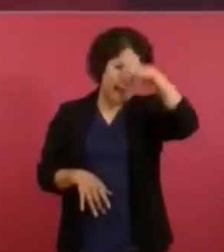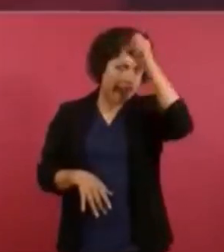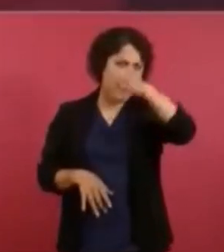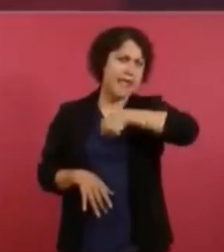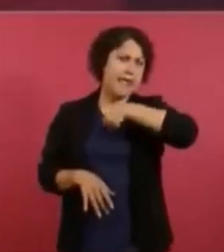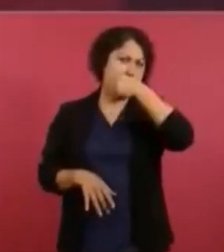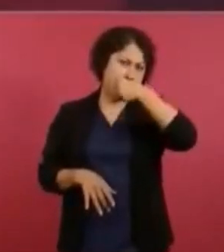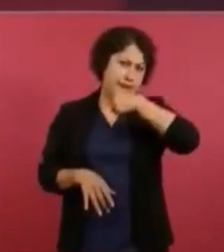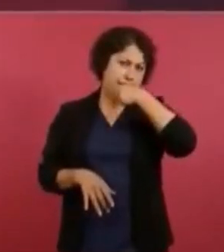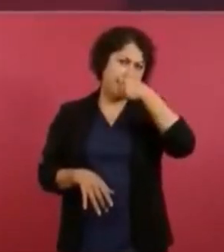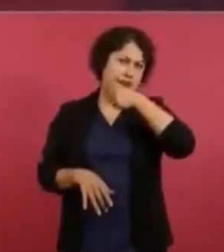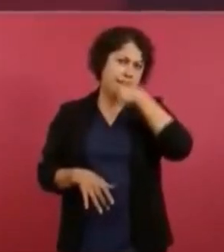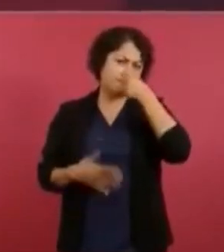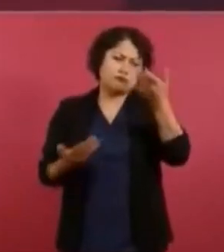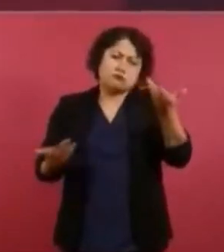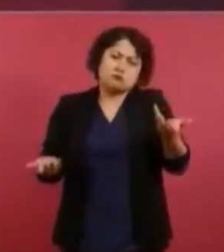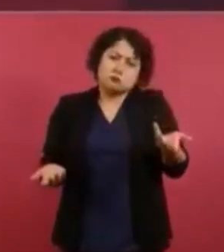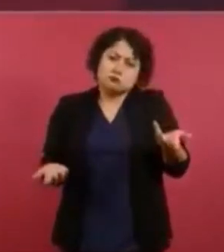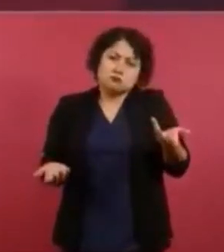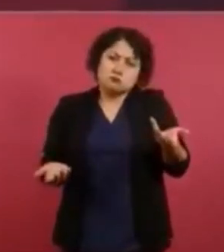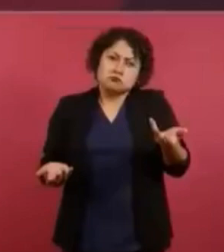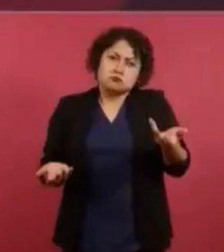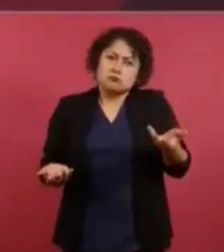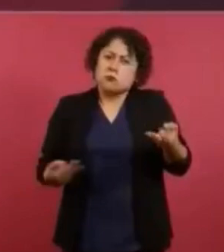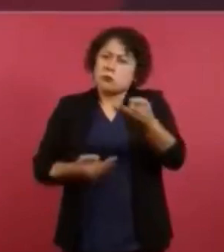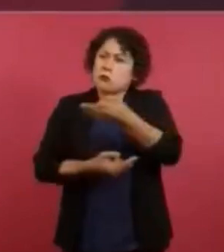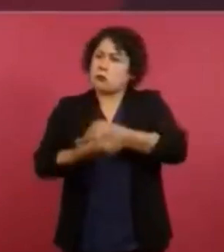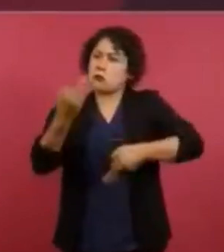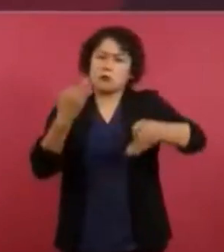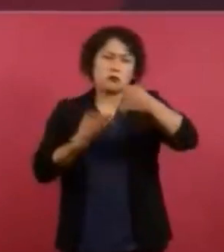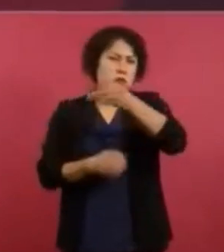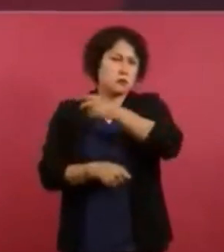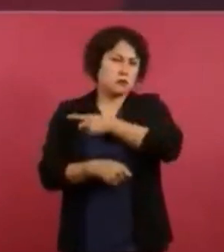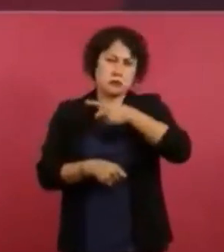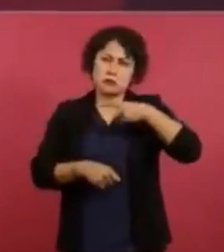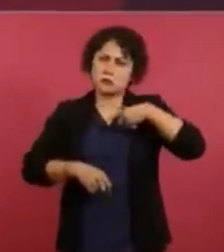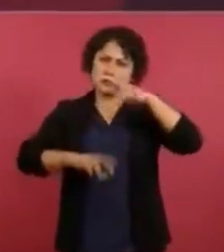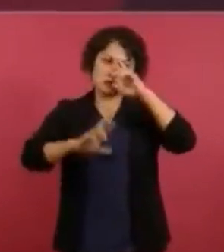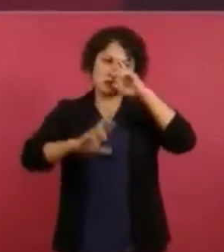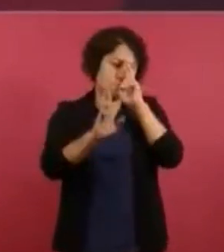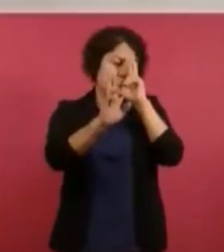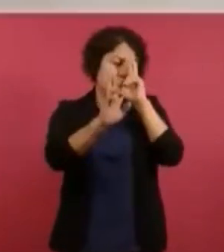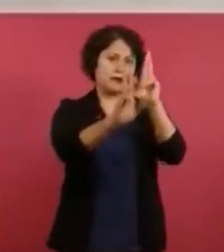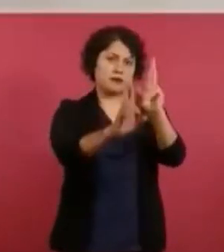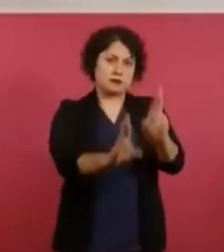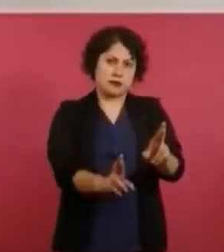todos tenemos nuestra manera de pensar